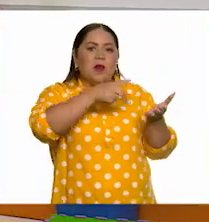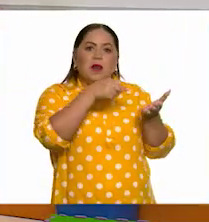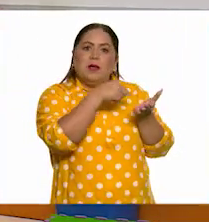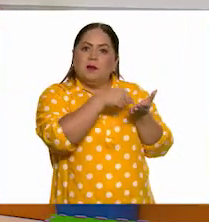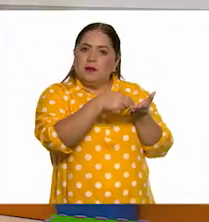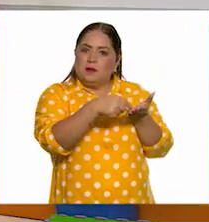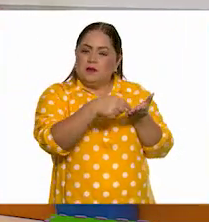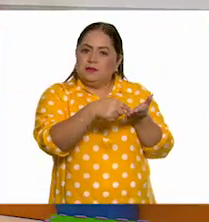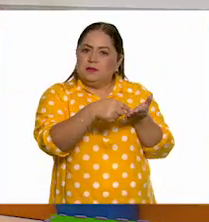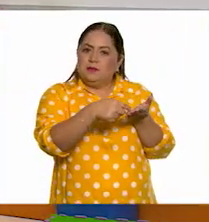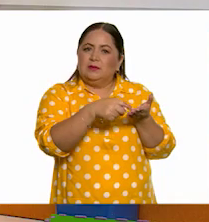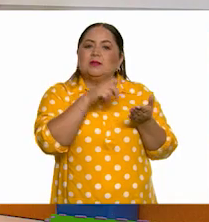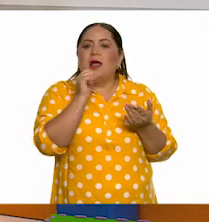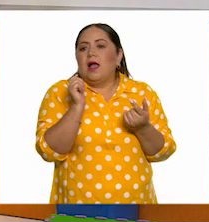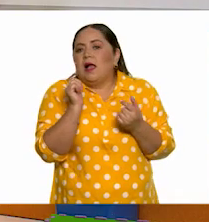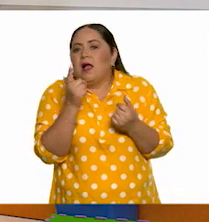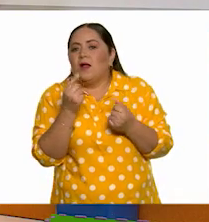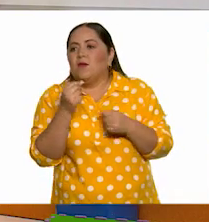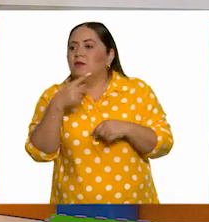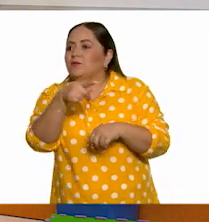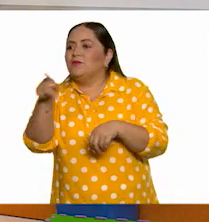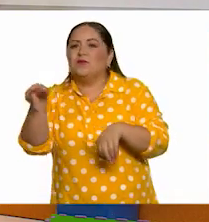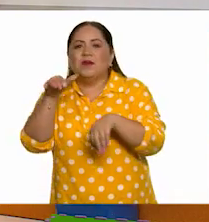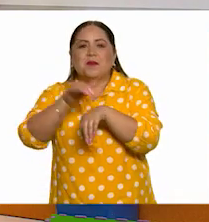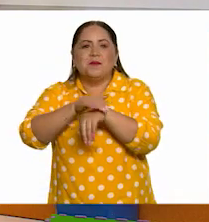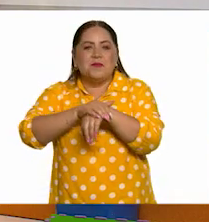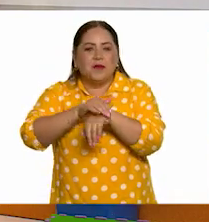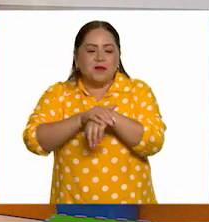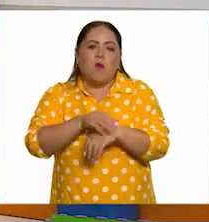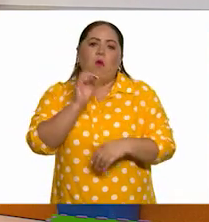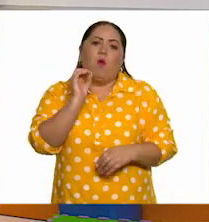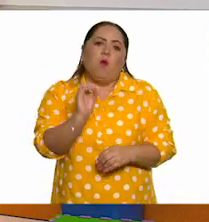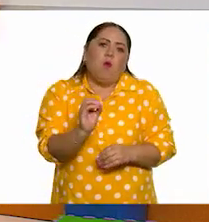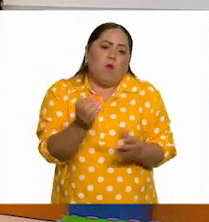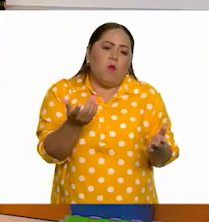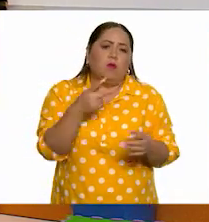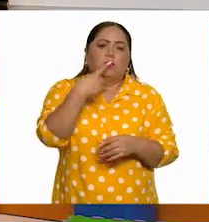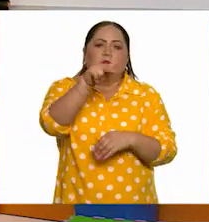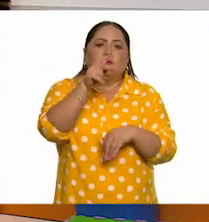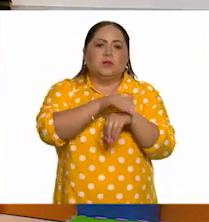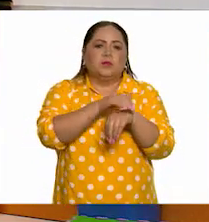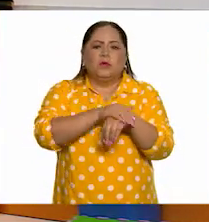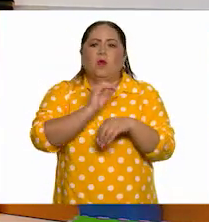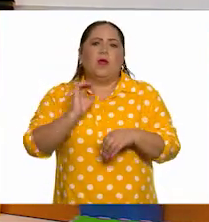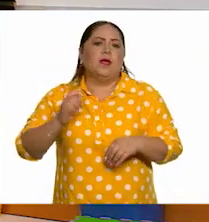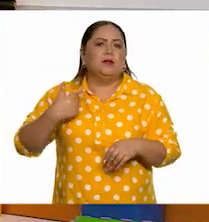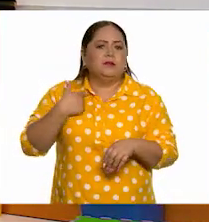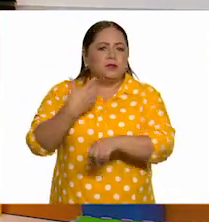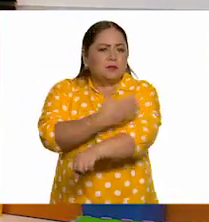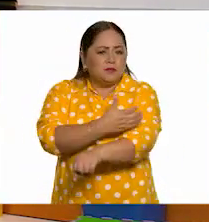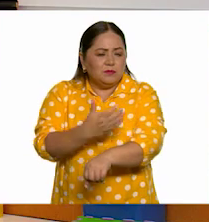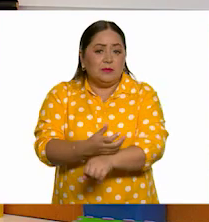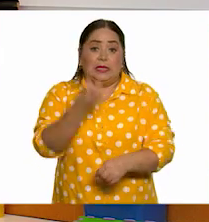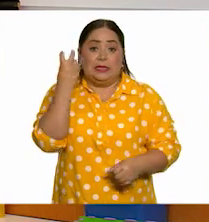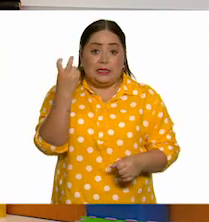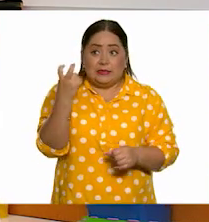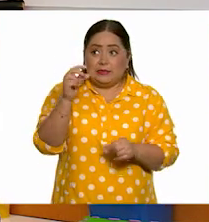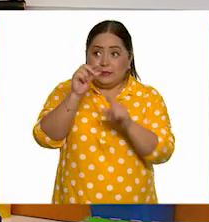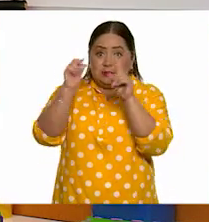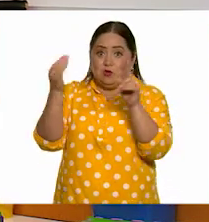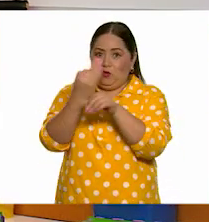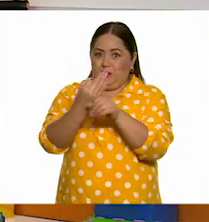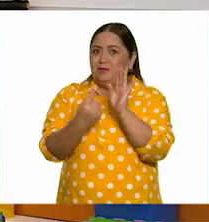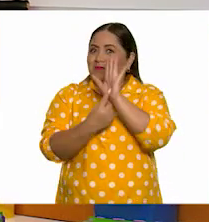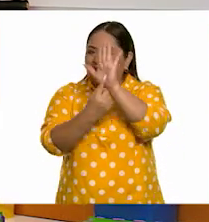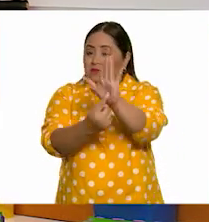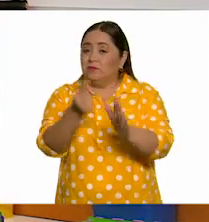de algunos de nuestros compañeros, algunos de nuestros amigos y amigas. Y esta es la descripción que te voy